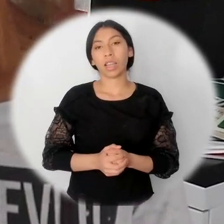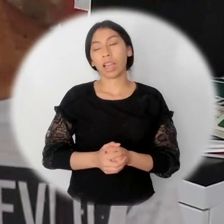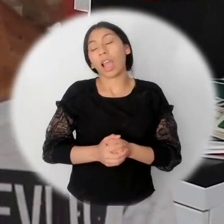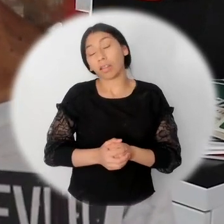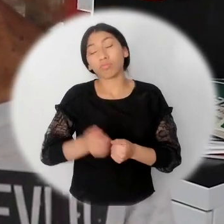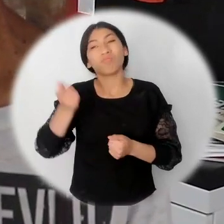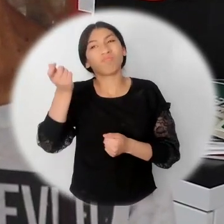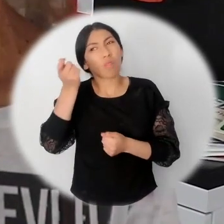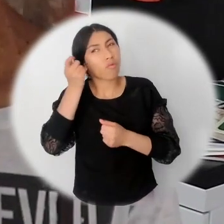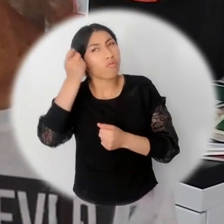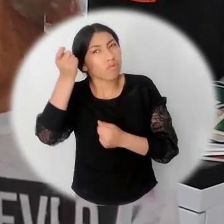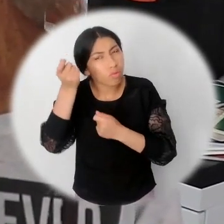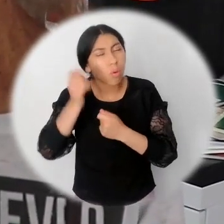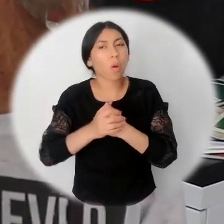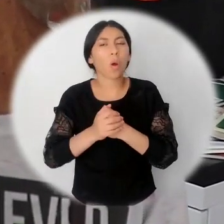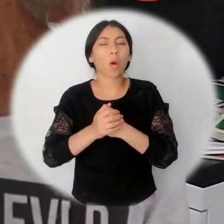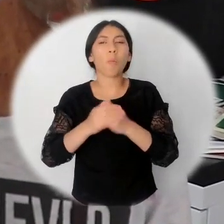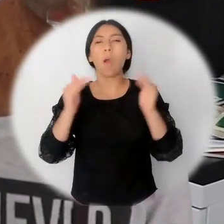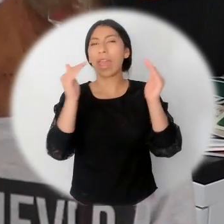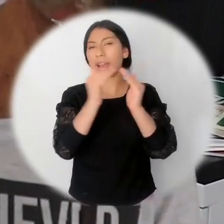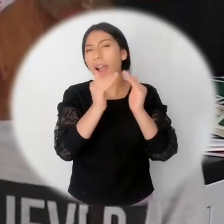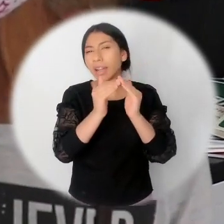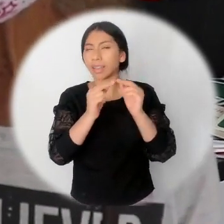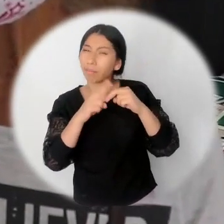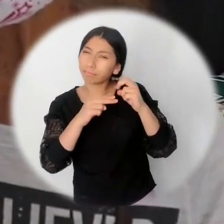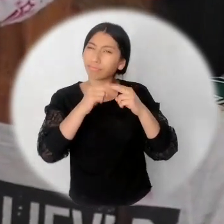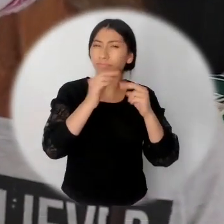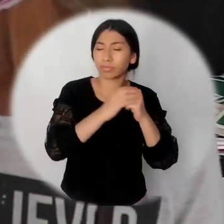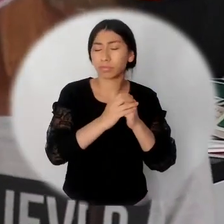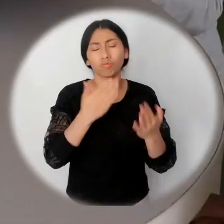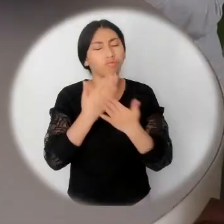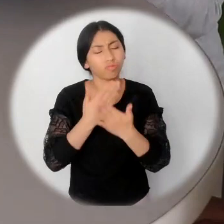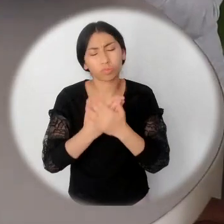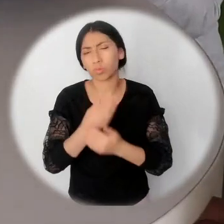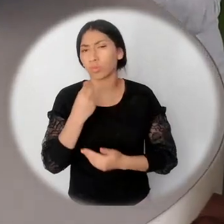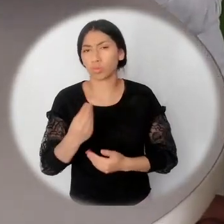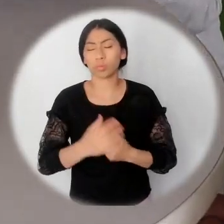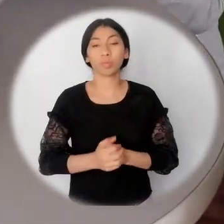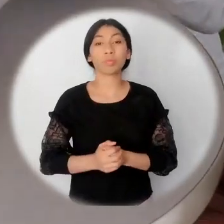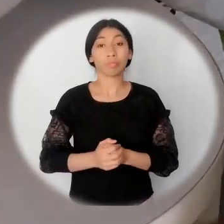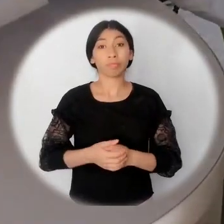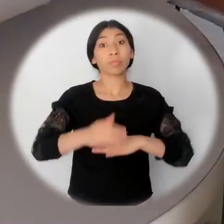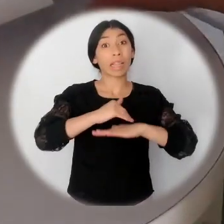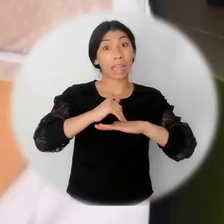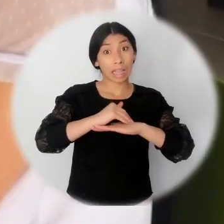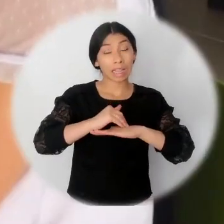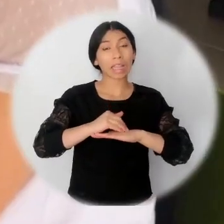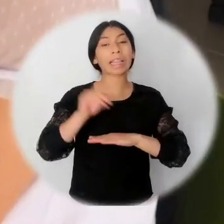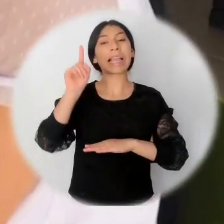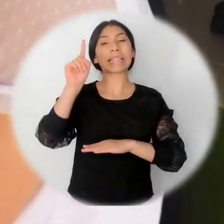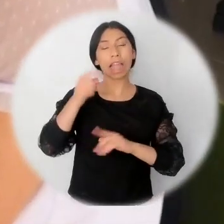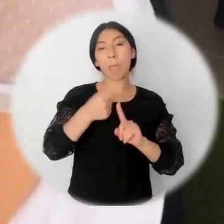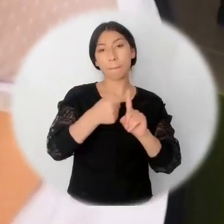pues para mejoramiento de pronto de llegar a tener algún día la vivienda. Y pues agradecemos mucho. En Tolima,